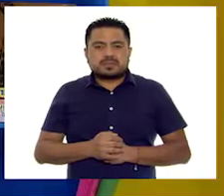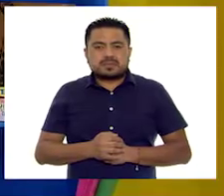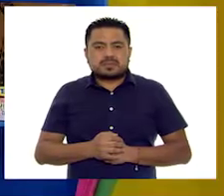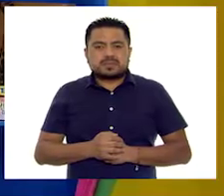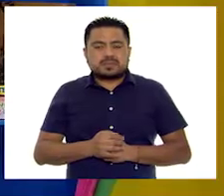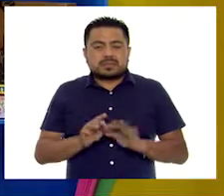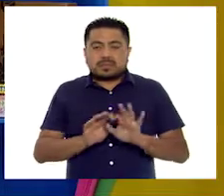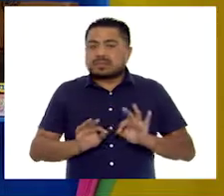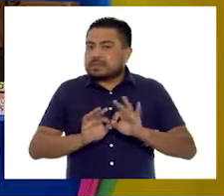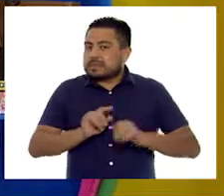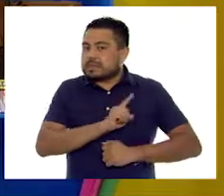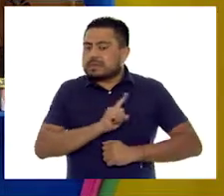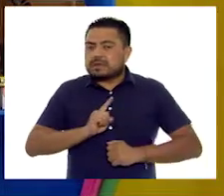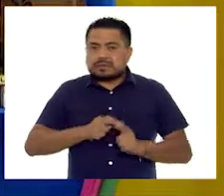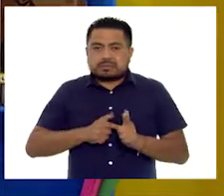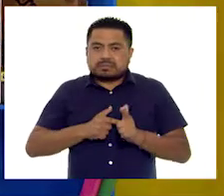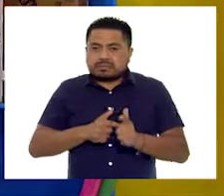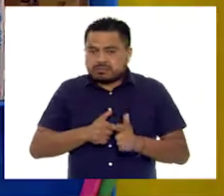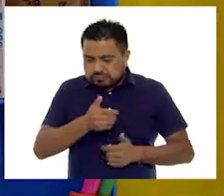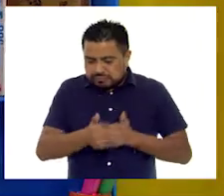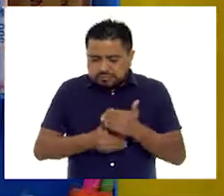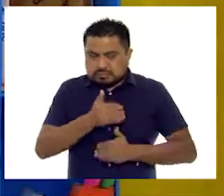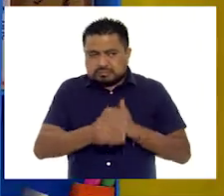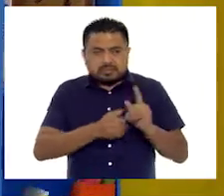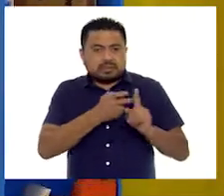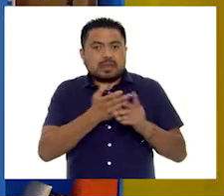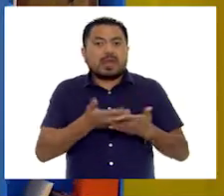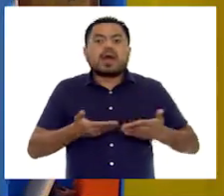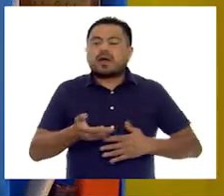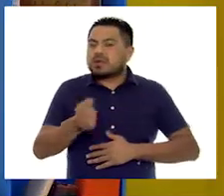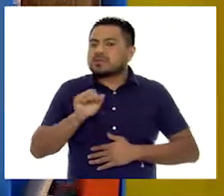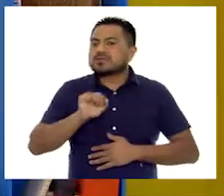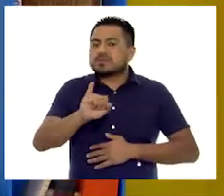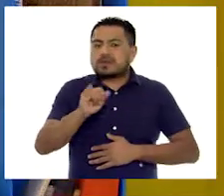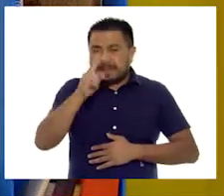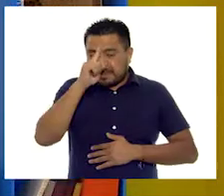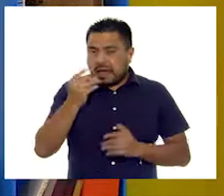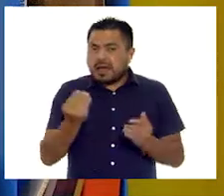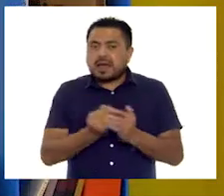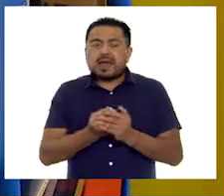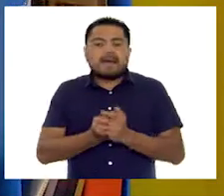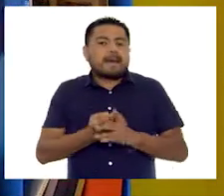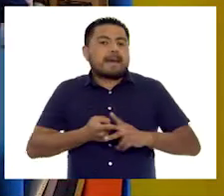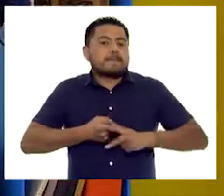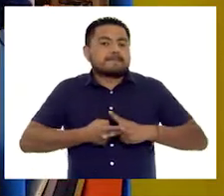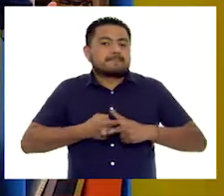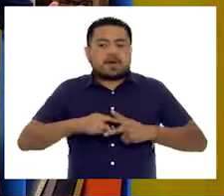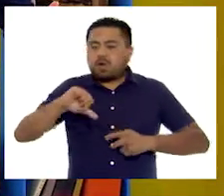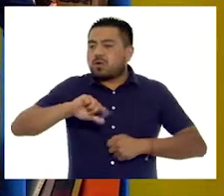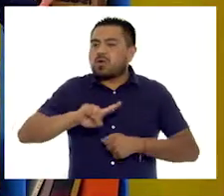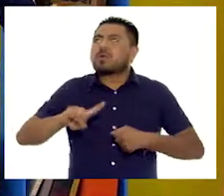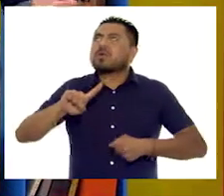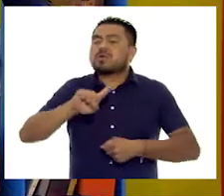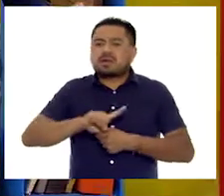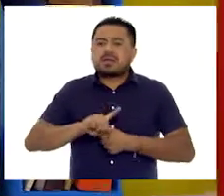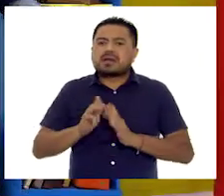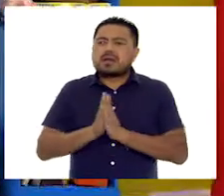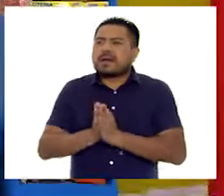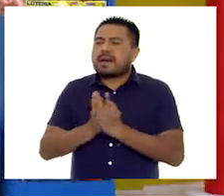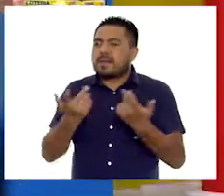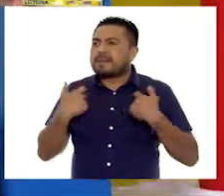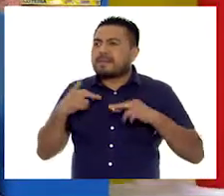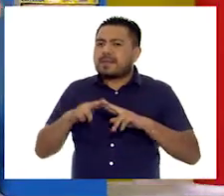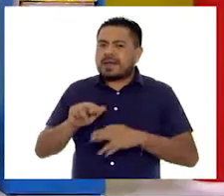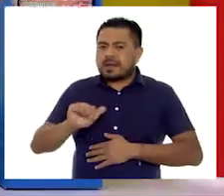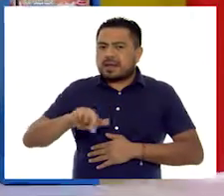¡Qué importante es seguir estas medidas! Y ahora sí, para la clase de matemáticas del día de hoy, vamos a llamarle a la maestra Angie.